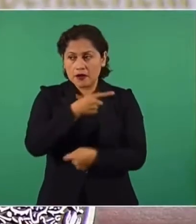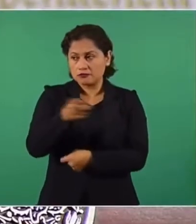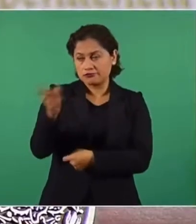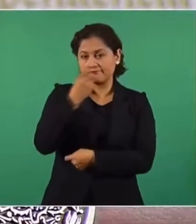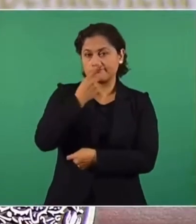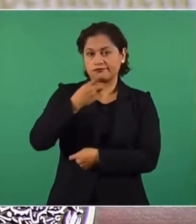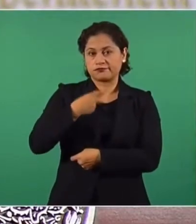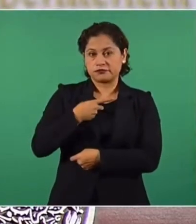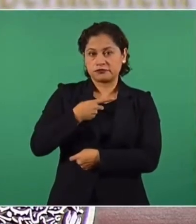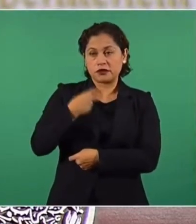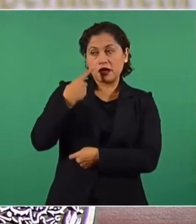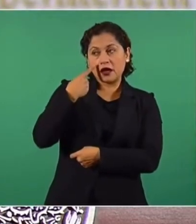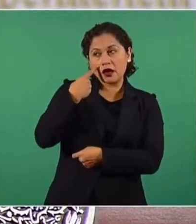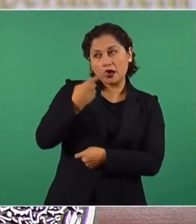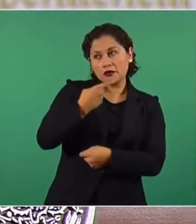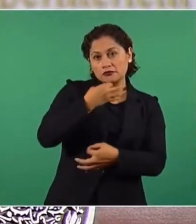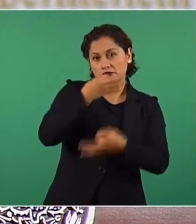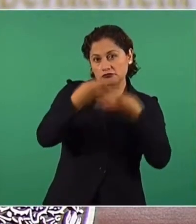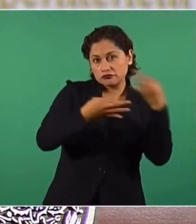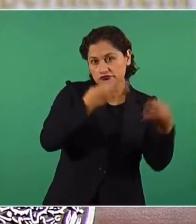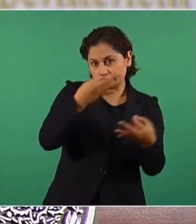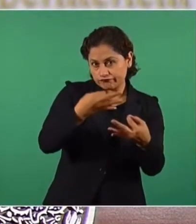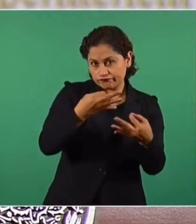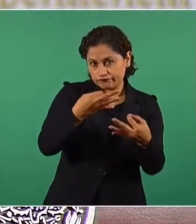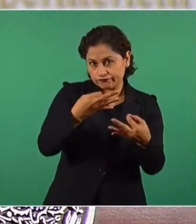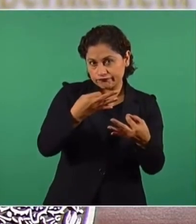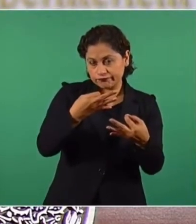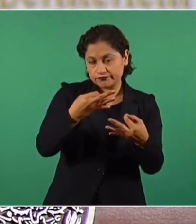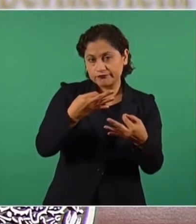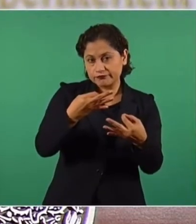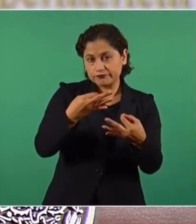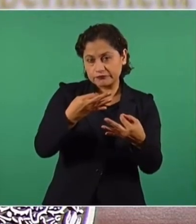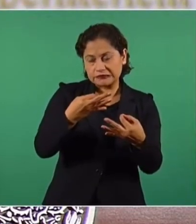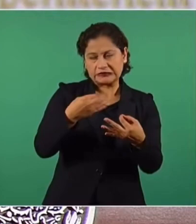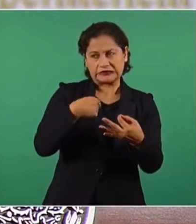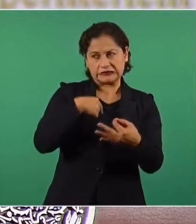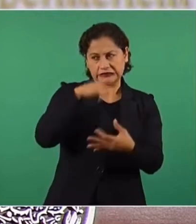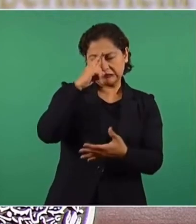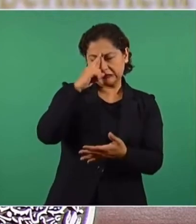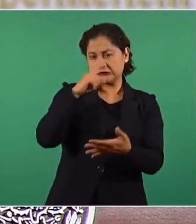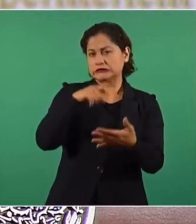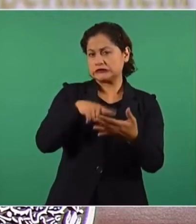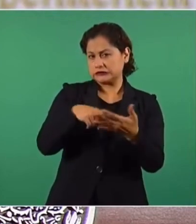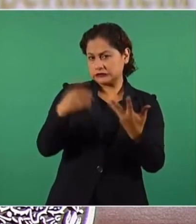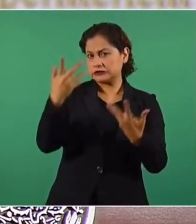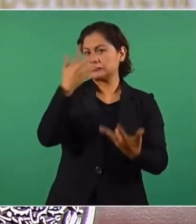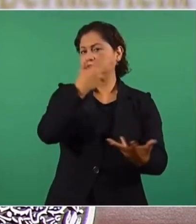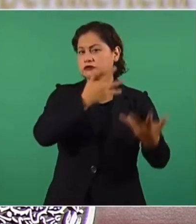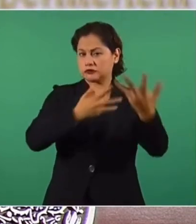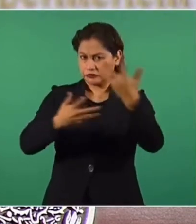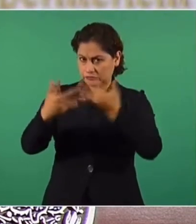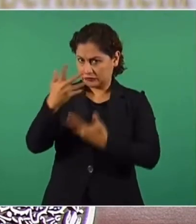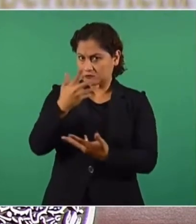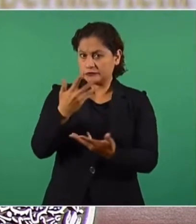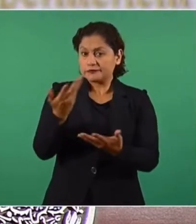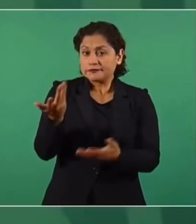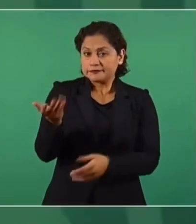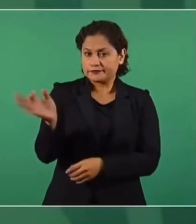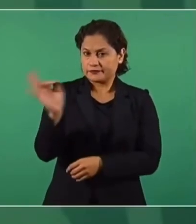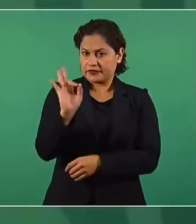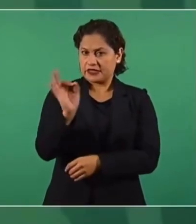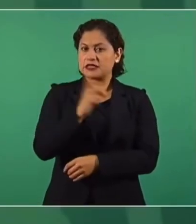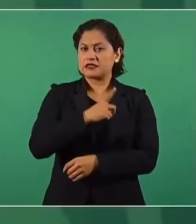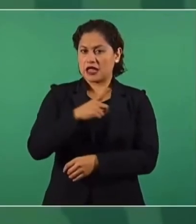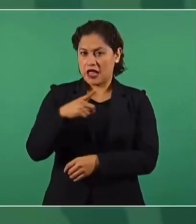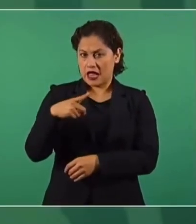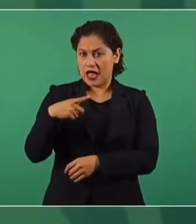saliendo esto en las notas, yo creo que están confundiendo la intención, sí valdría la pena analizarlo,